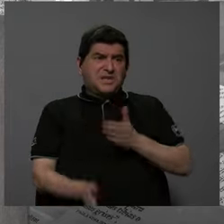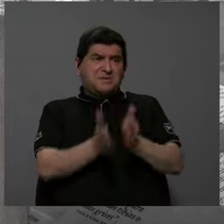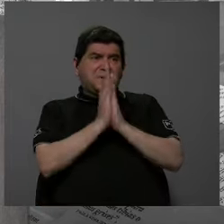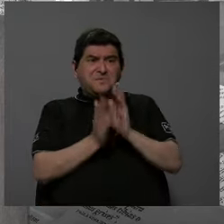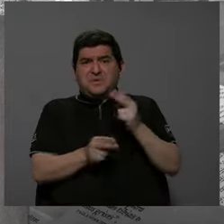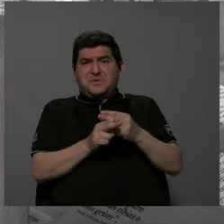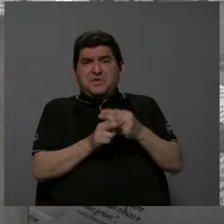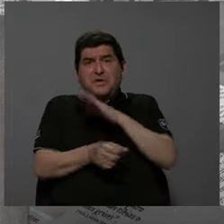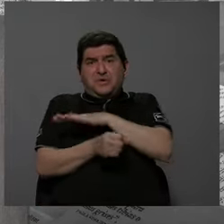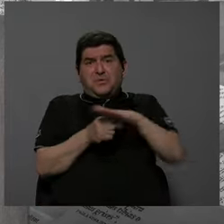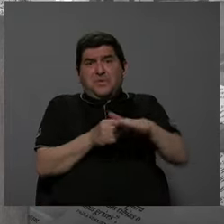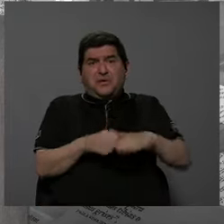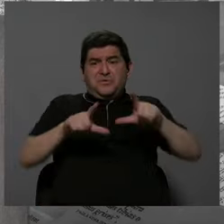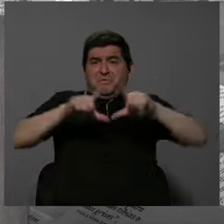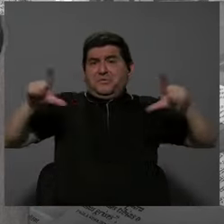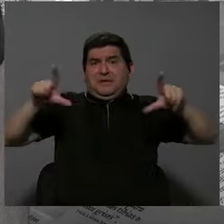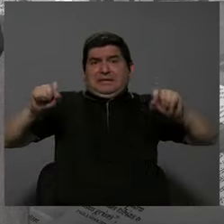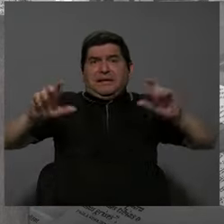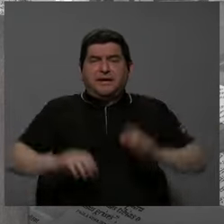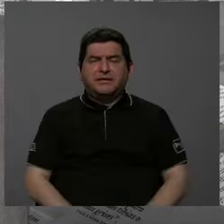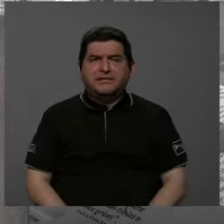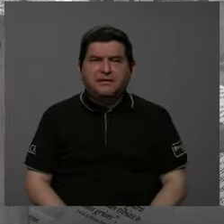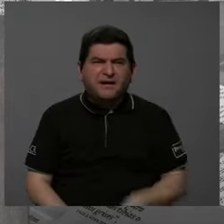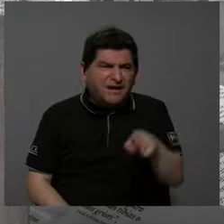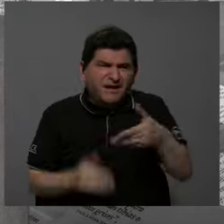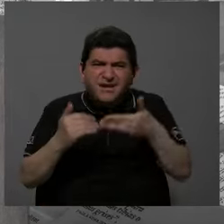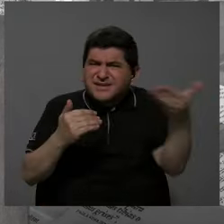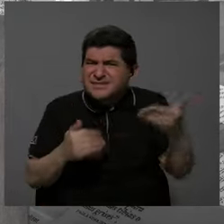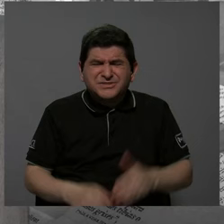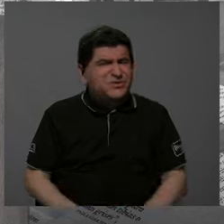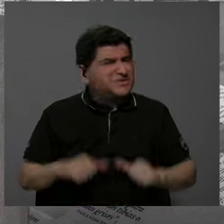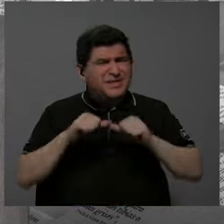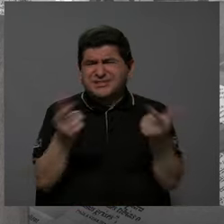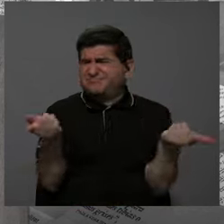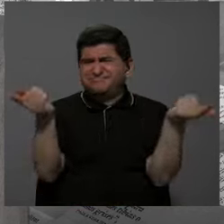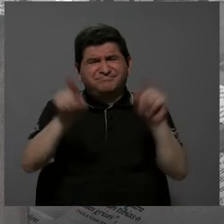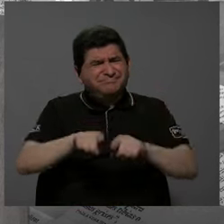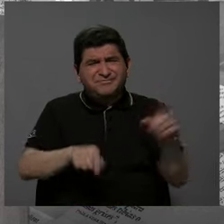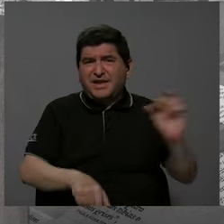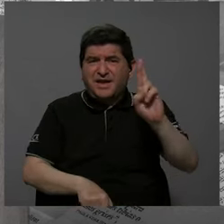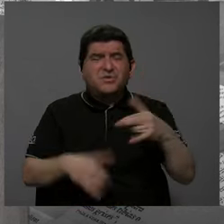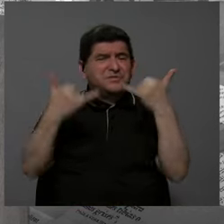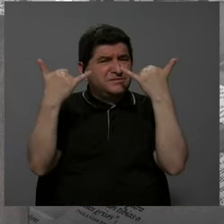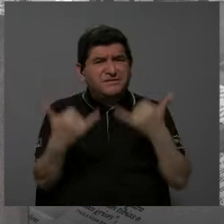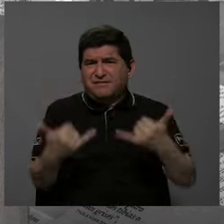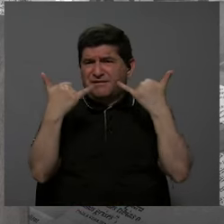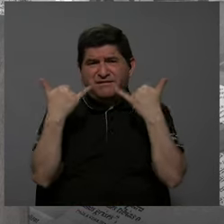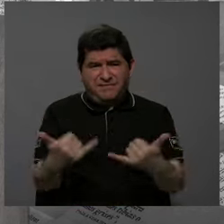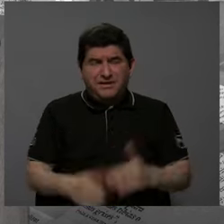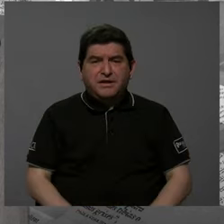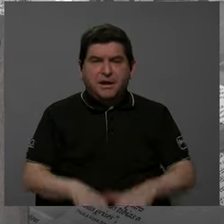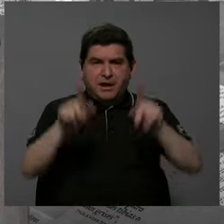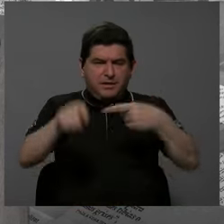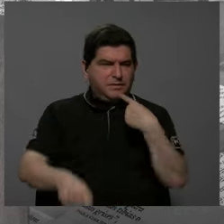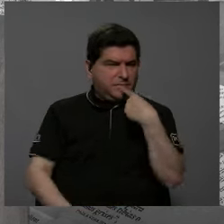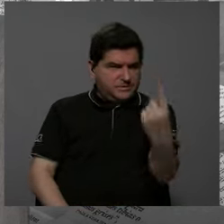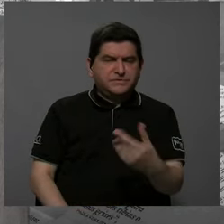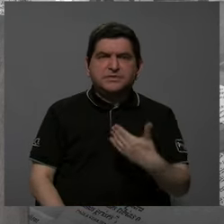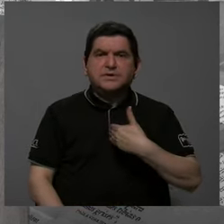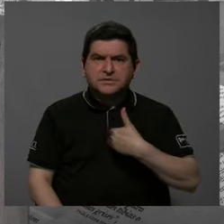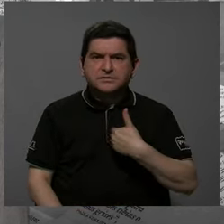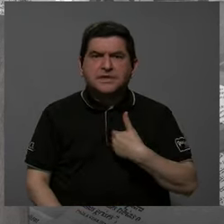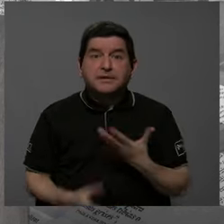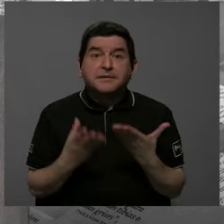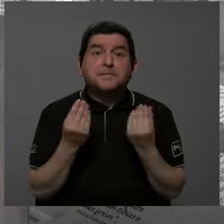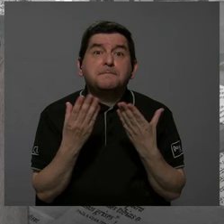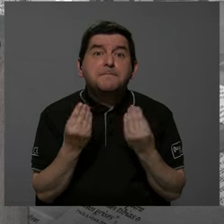llegaron a pedir el nombre para llenar una papeleta. Por Dios, esas cosas no deben seguir pasando en esta Costa Rica de hoy. Y la gente cuando dice